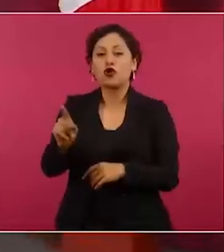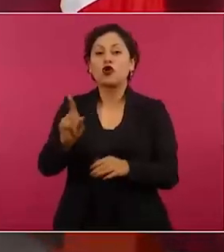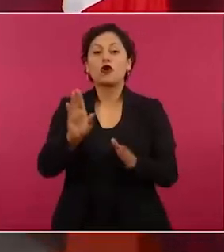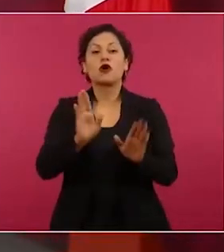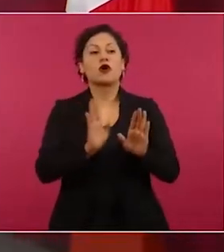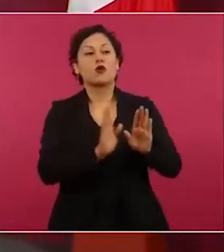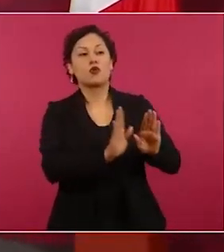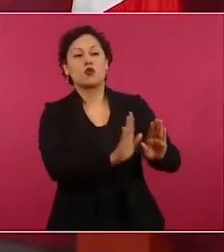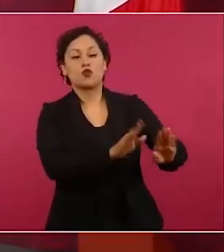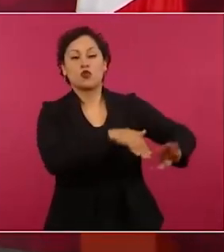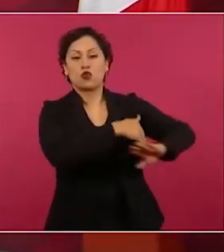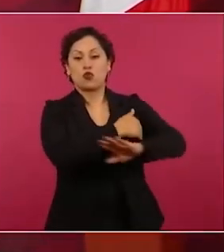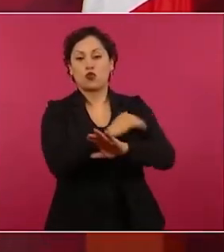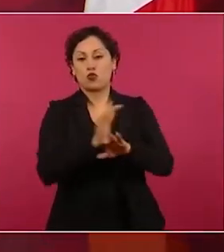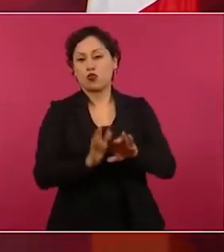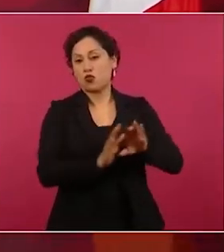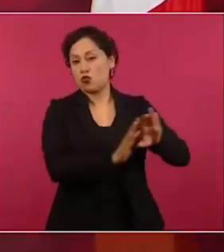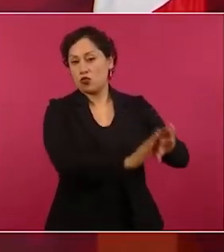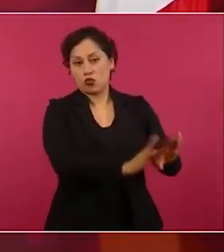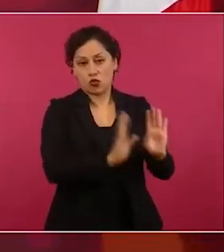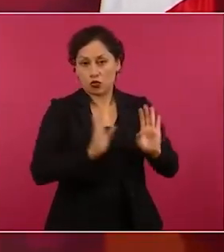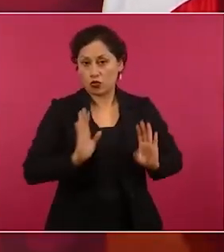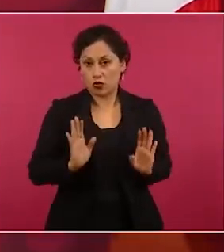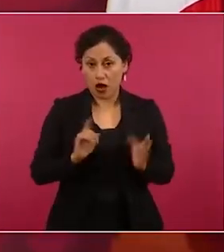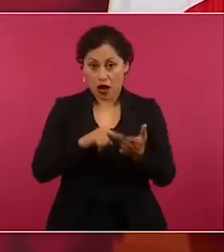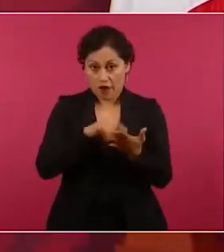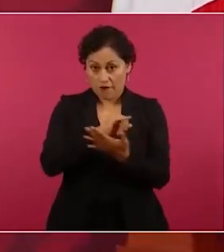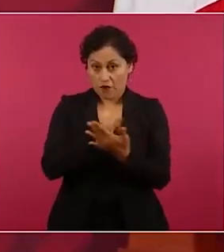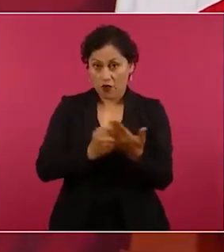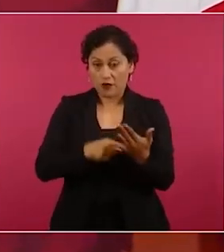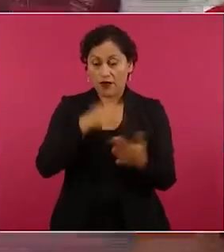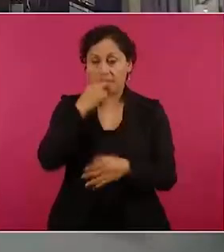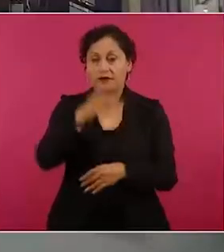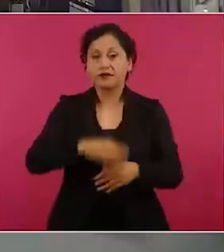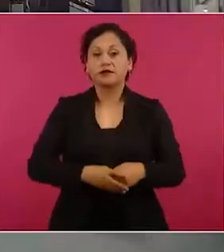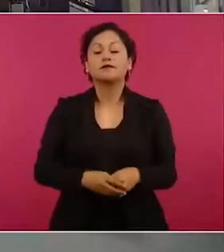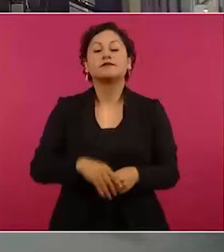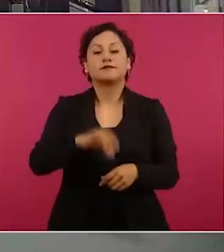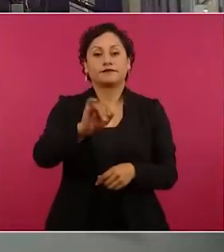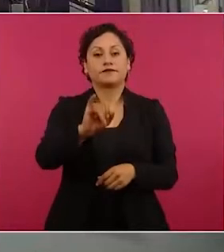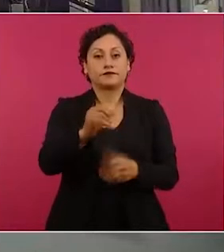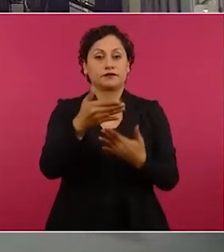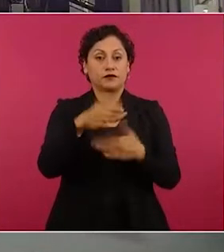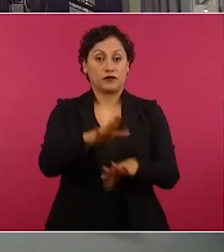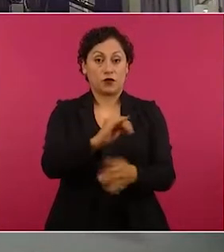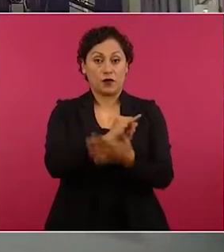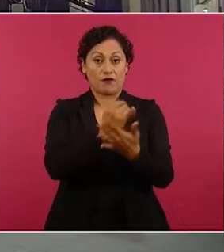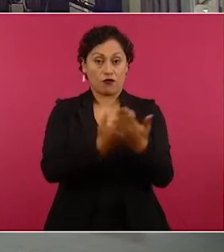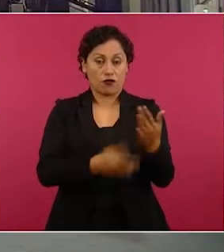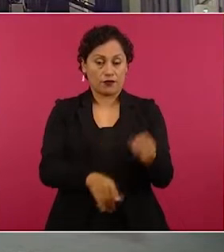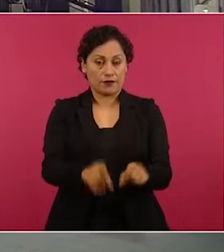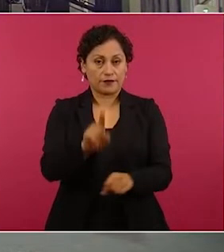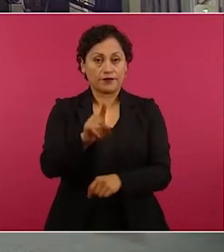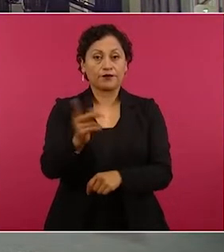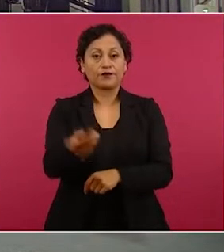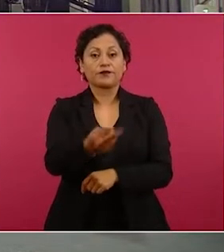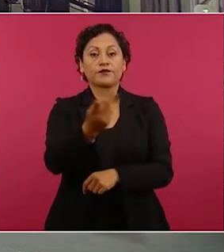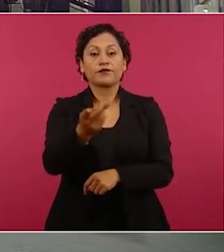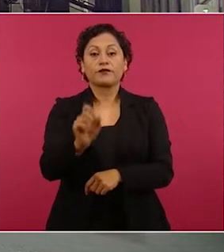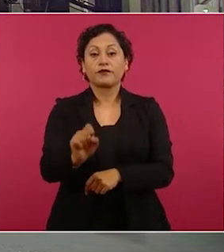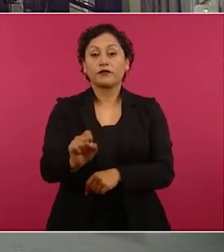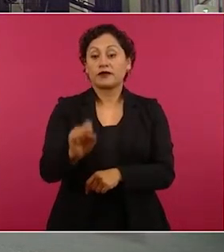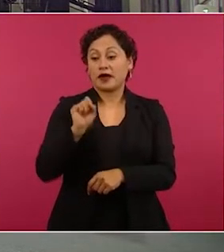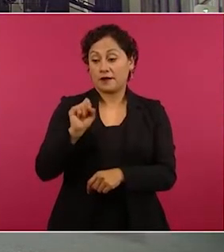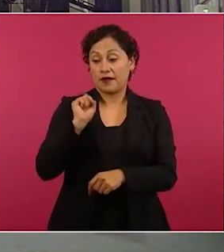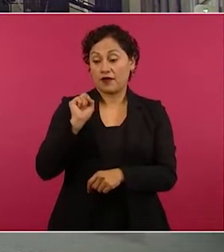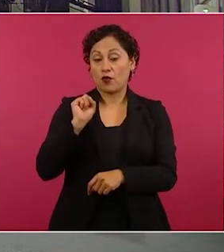que los tenían en una bodega, eso es lo que dice el informe. Precisamente sobre el informe, bueno, este fin de semana también una filtración que se da